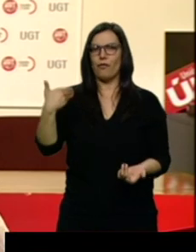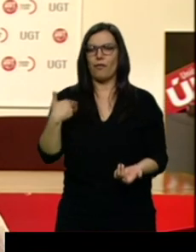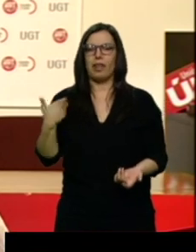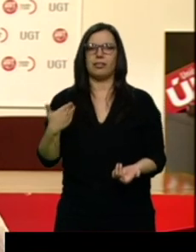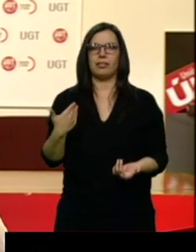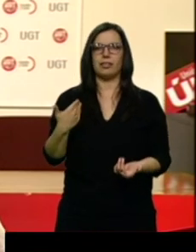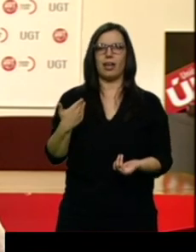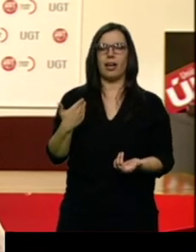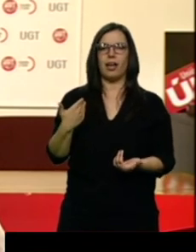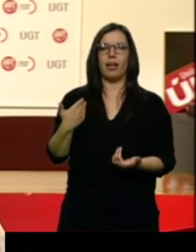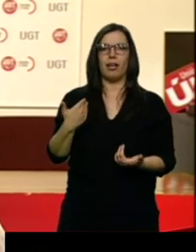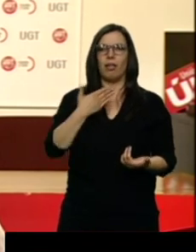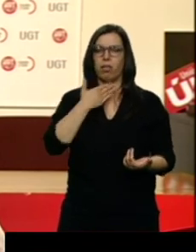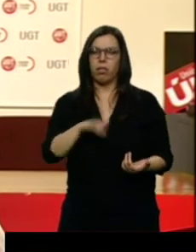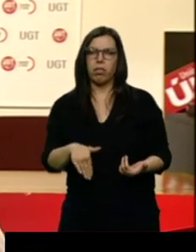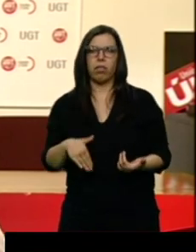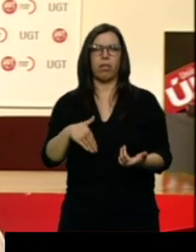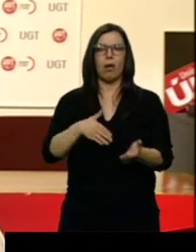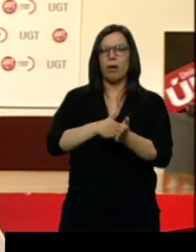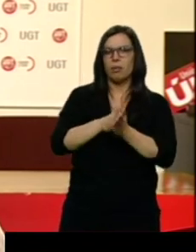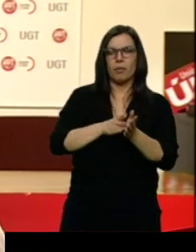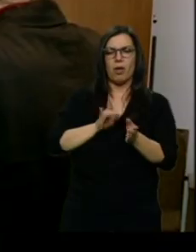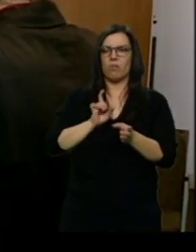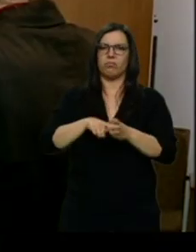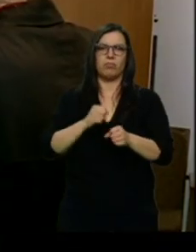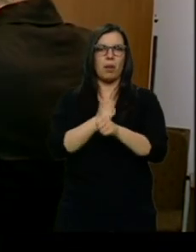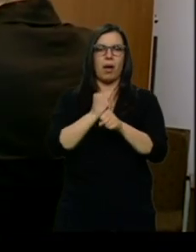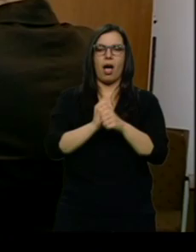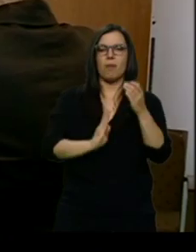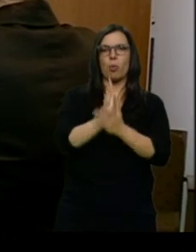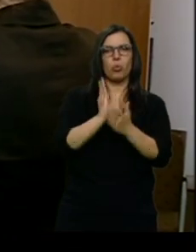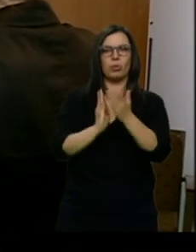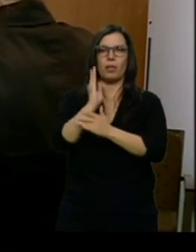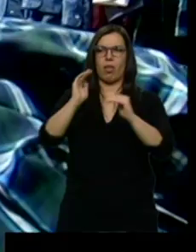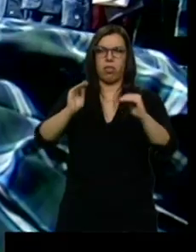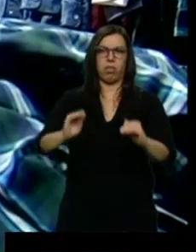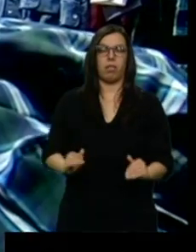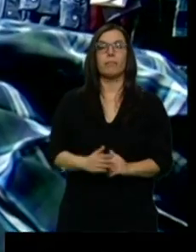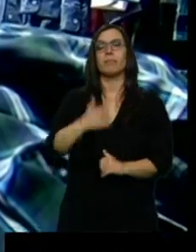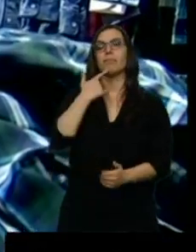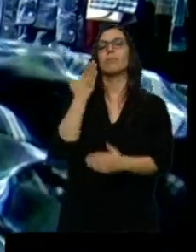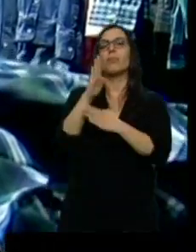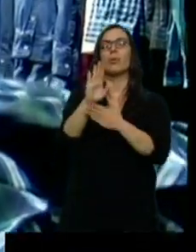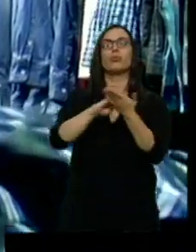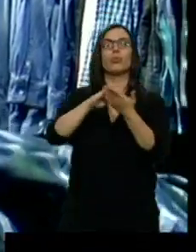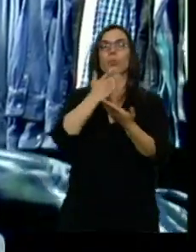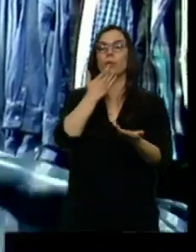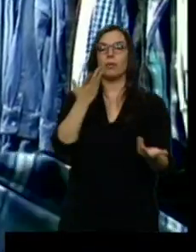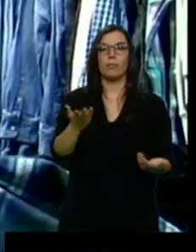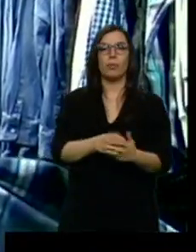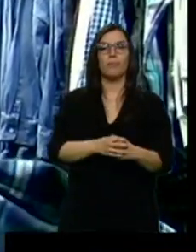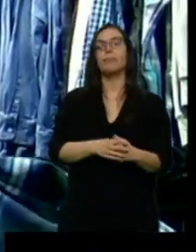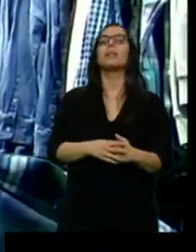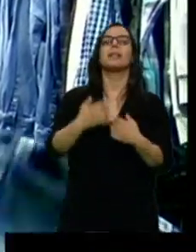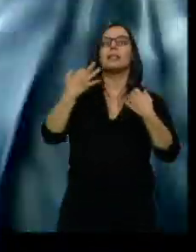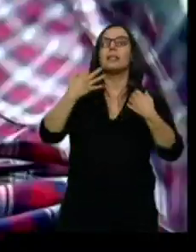desidia, falta de implicación en el trabajo, baja productividad. Proponen posibles soluciones. Muchas veces simplemente con el hecho de adaptar bien un